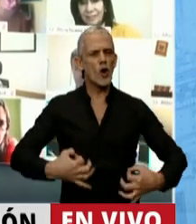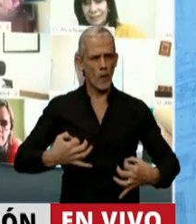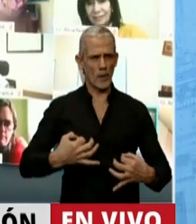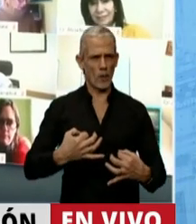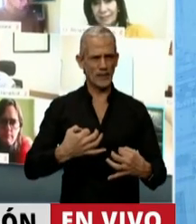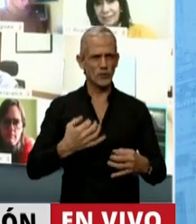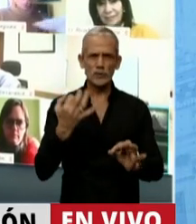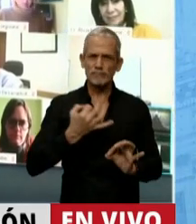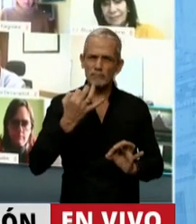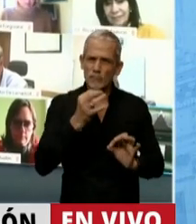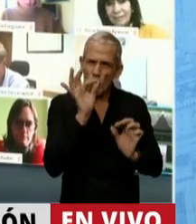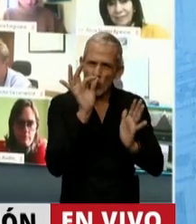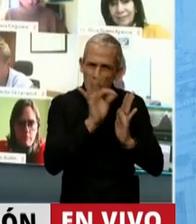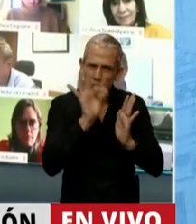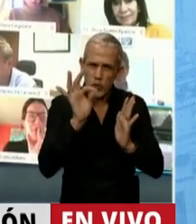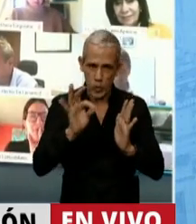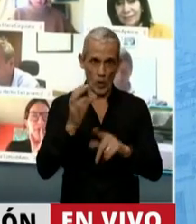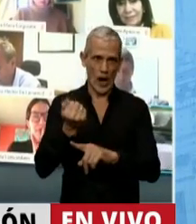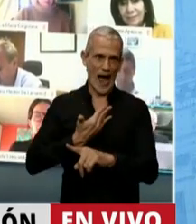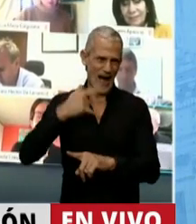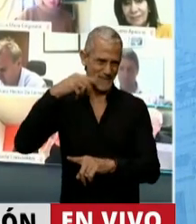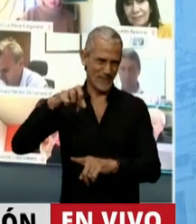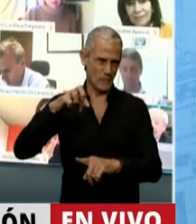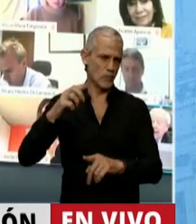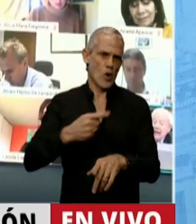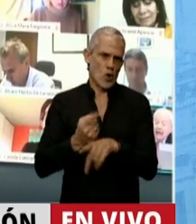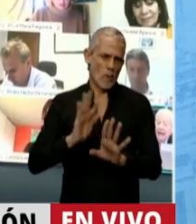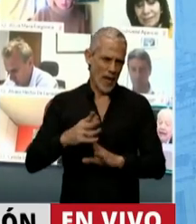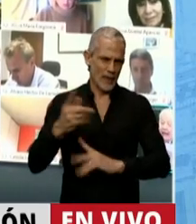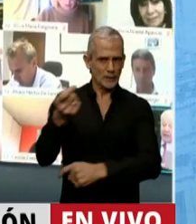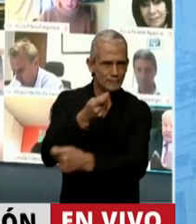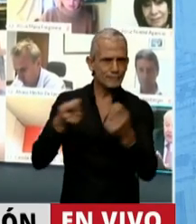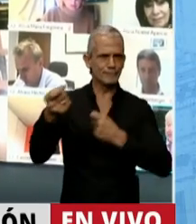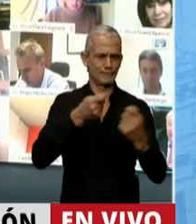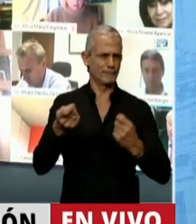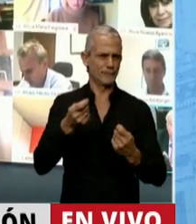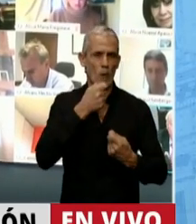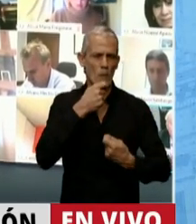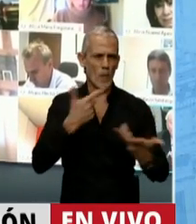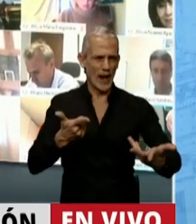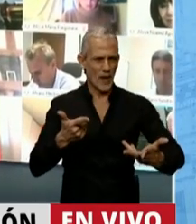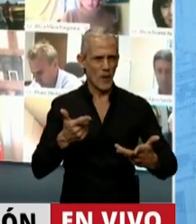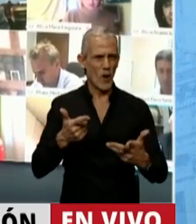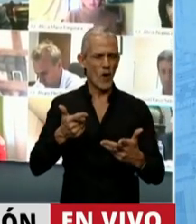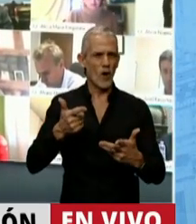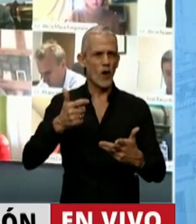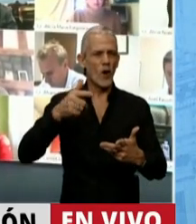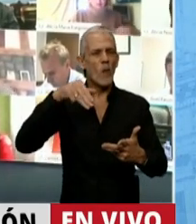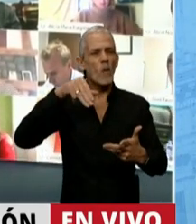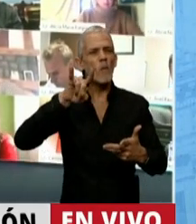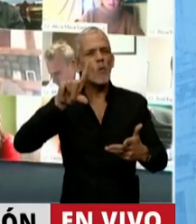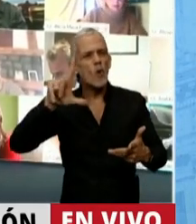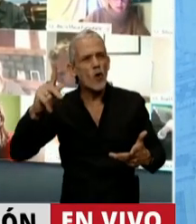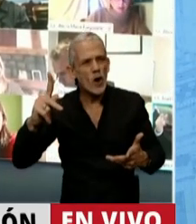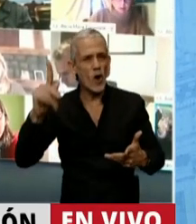específicos con la FIP de que no pueden operar en el mercado, por ejemplo, en el mercado o en el MULC, o no